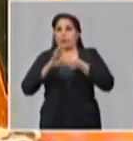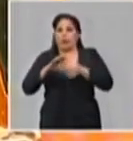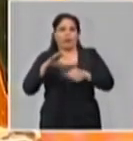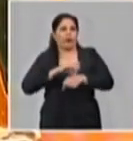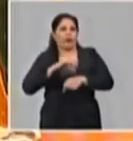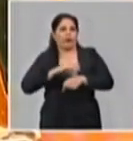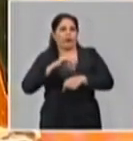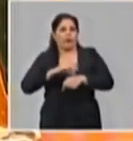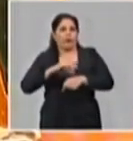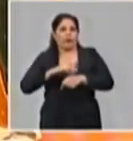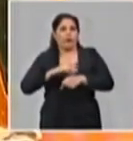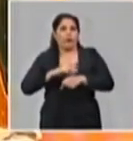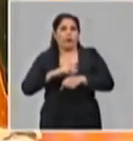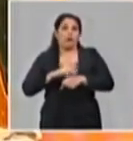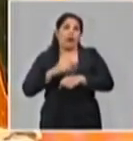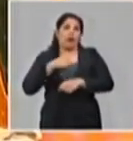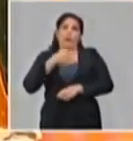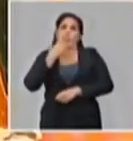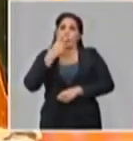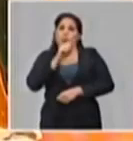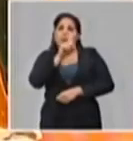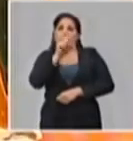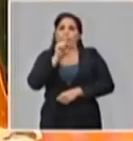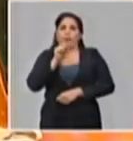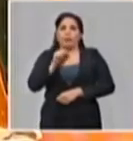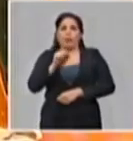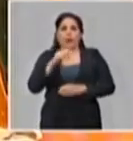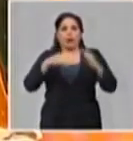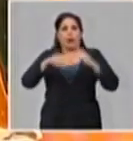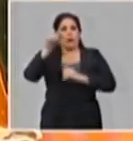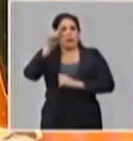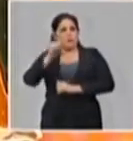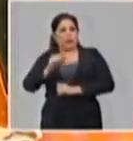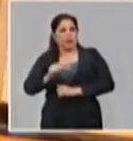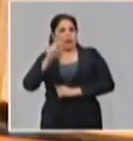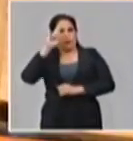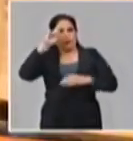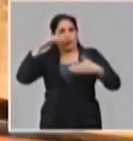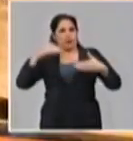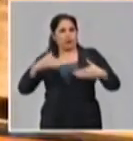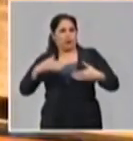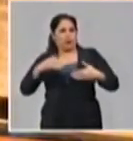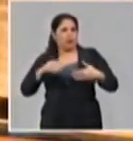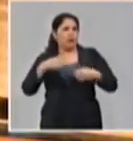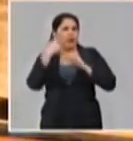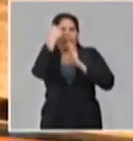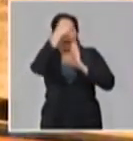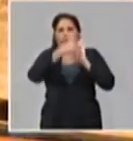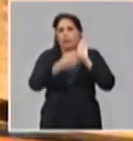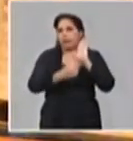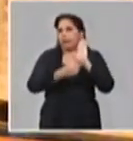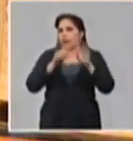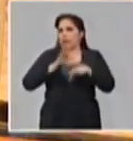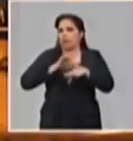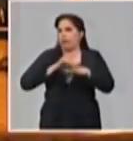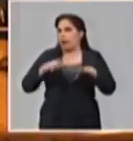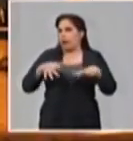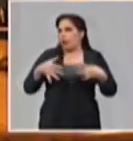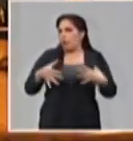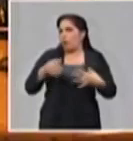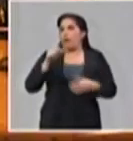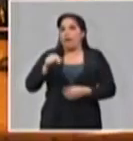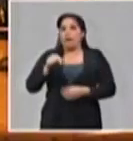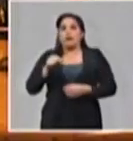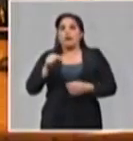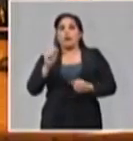internacionalmente. Me gustaría preguntarle al Ministro de Salud Pública de nuestro país qué características tiene esta enfermedad que lo hace, una